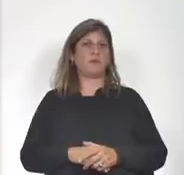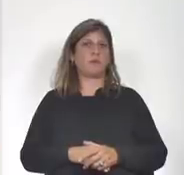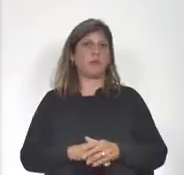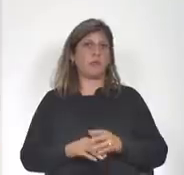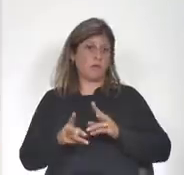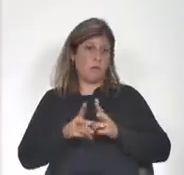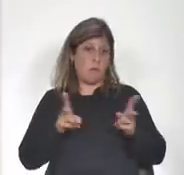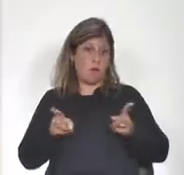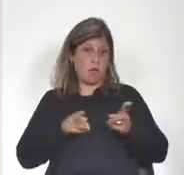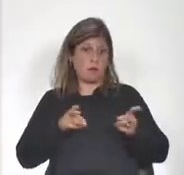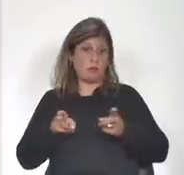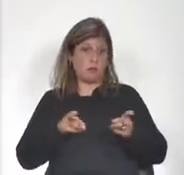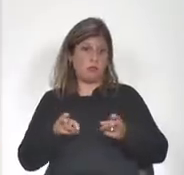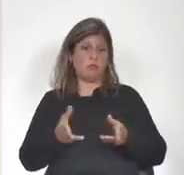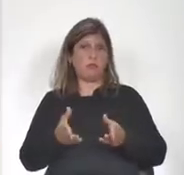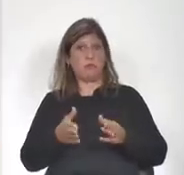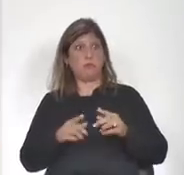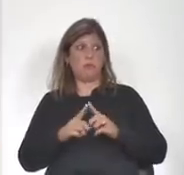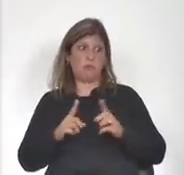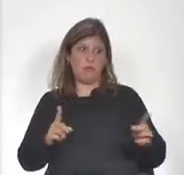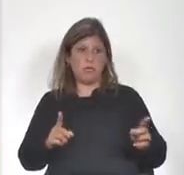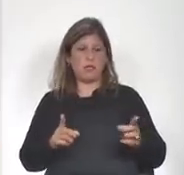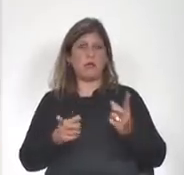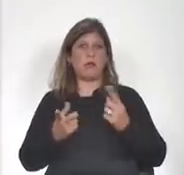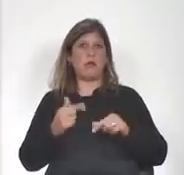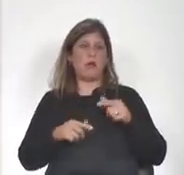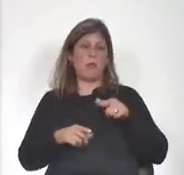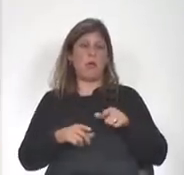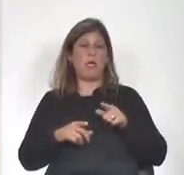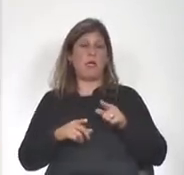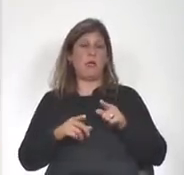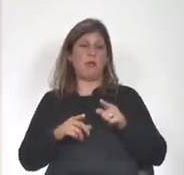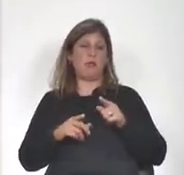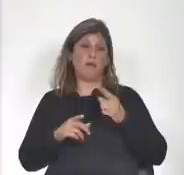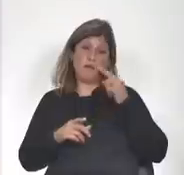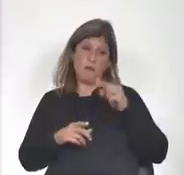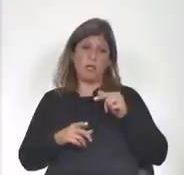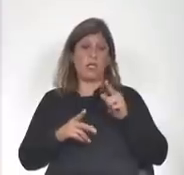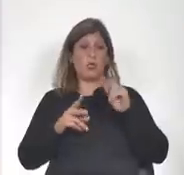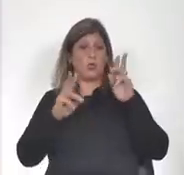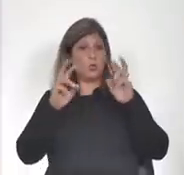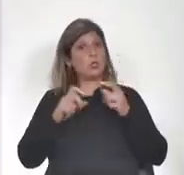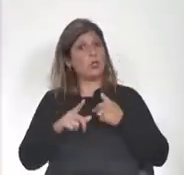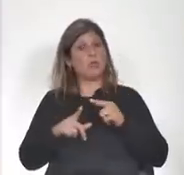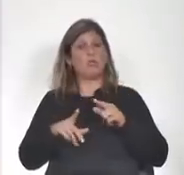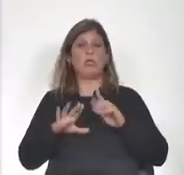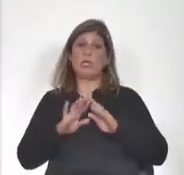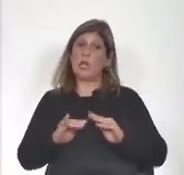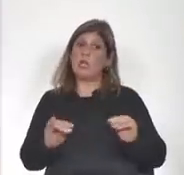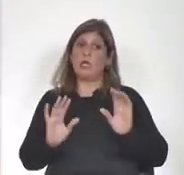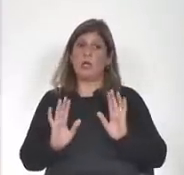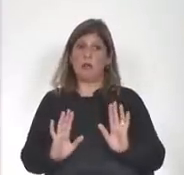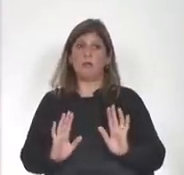plazos bastante largos para tratarse de un tema tan delicado ¿no?